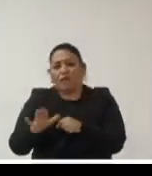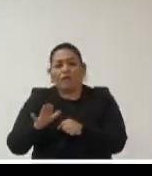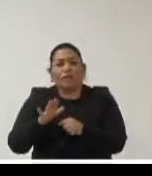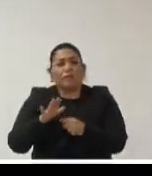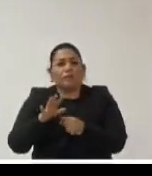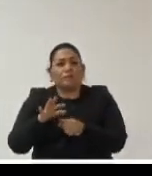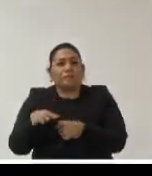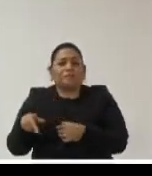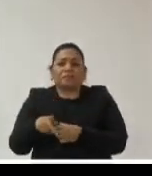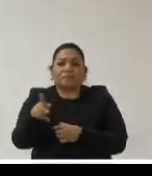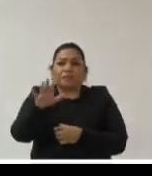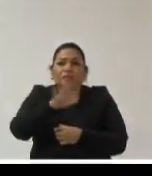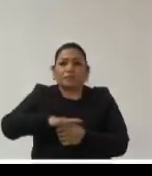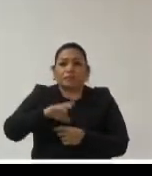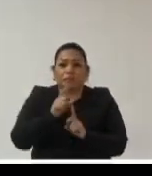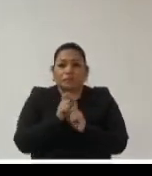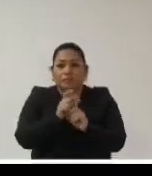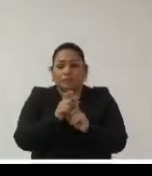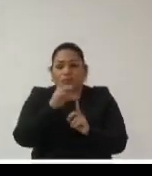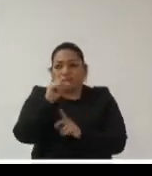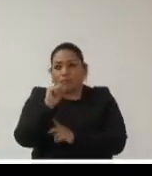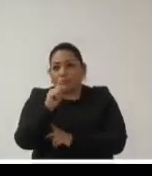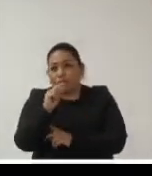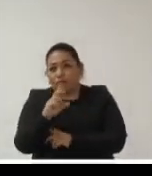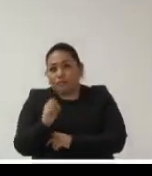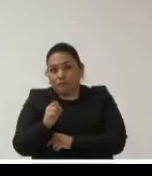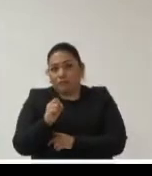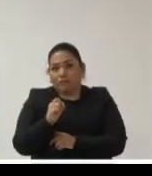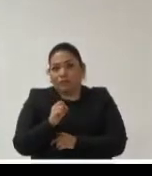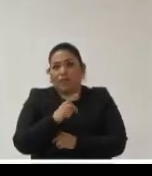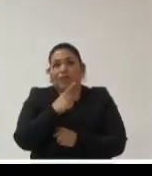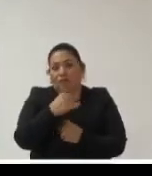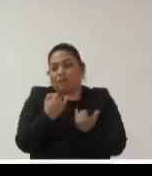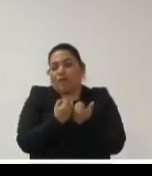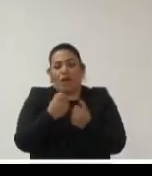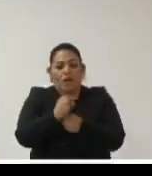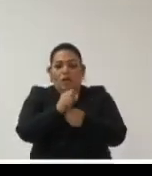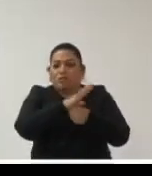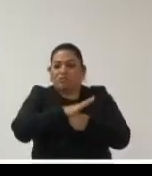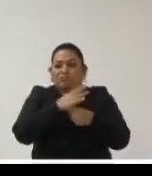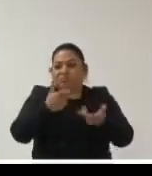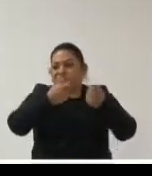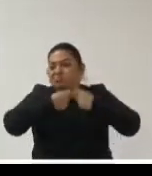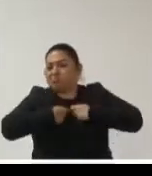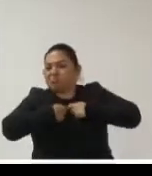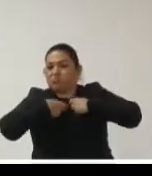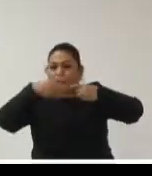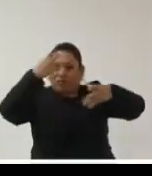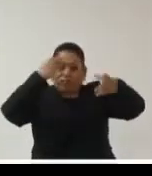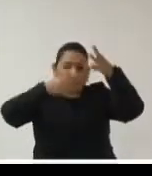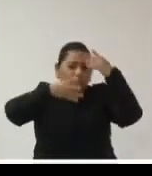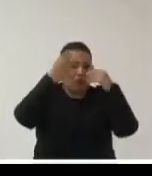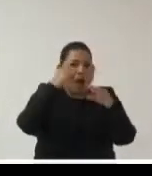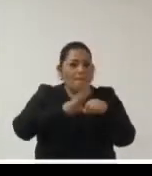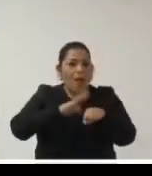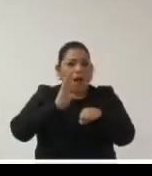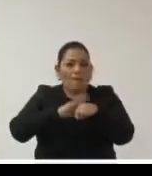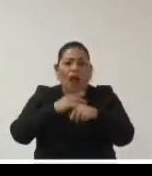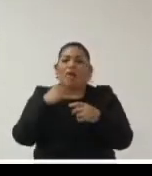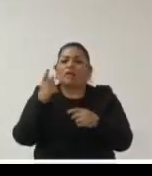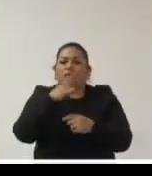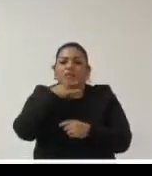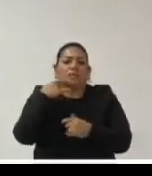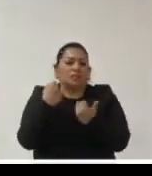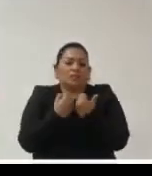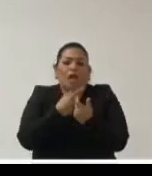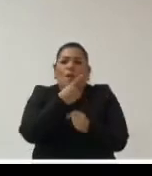alguna medida también de protección de datos creo que la pandemia también nos deja muchas lecciones y es lo que de alguna manera hemos estado discutiendo en Chile también ¿qué